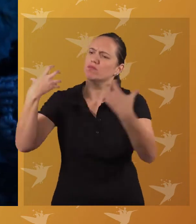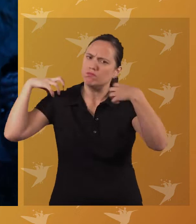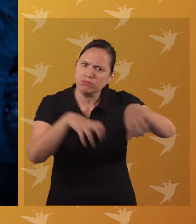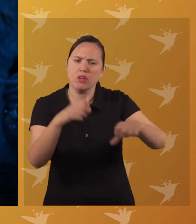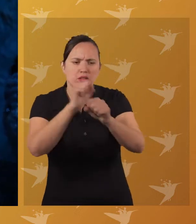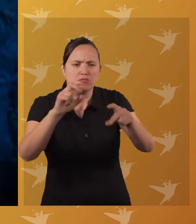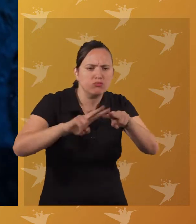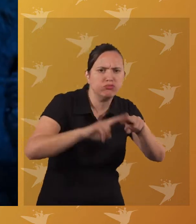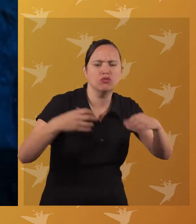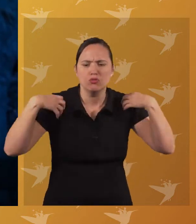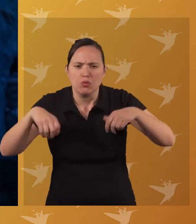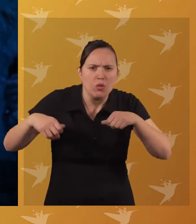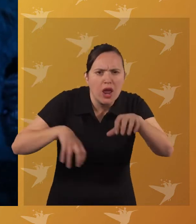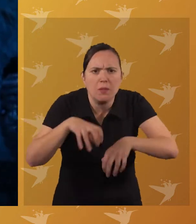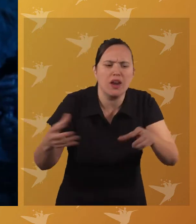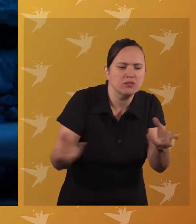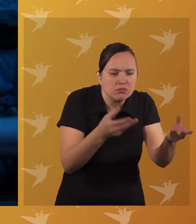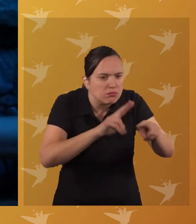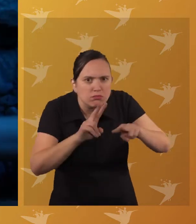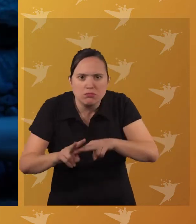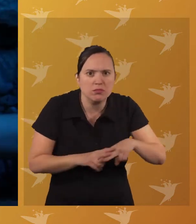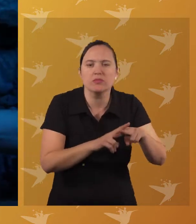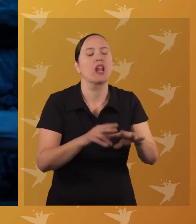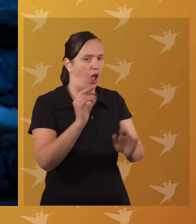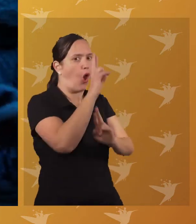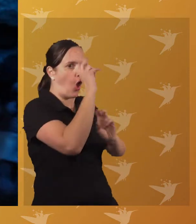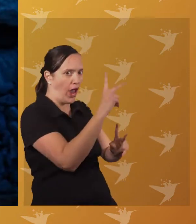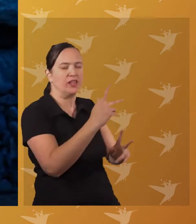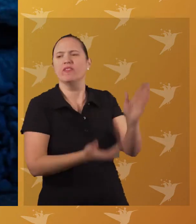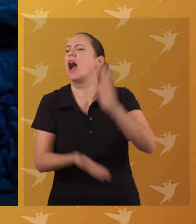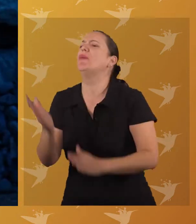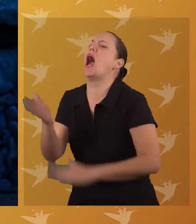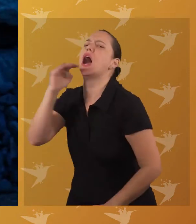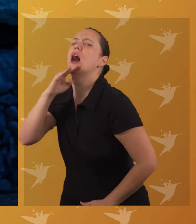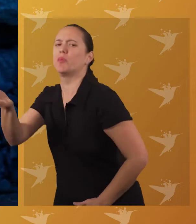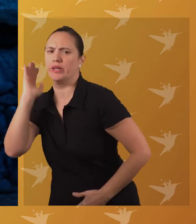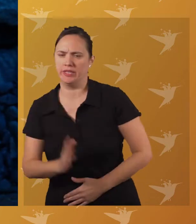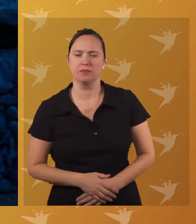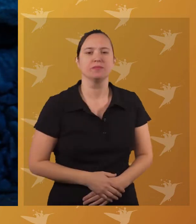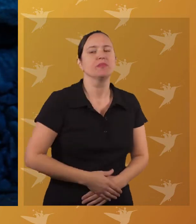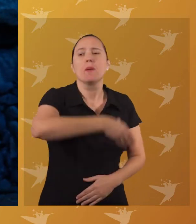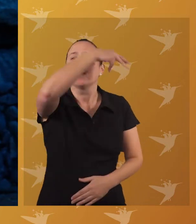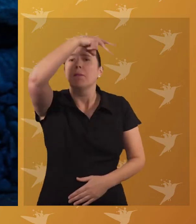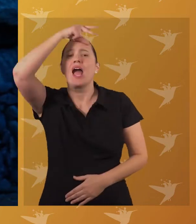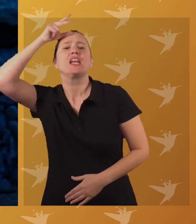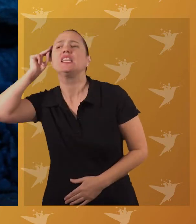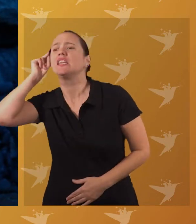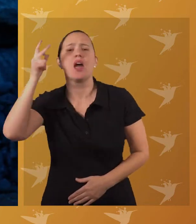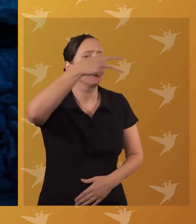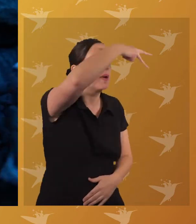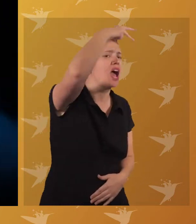las mulas Y que preparen la comida para la hueste Como ordenes, señor ¡Nos vamos rápido, hombre! ¡Margarita!